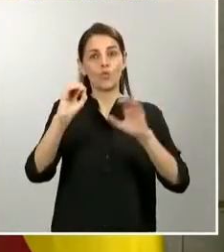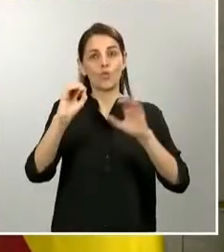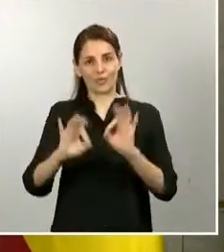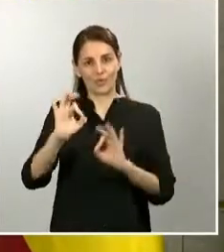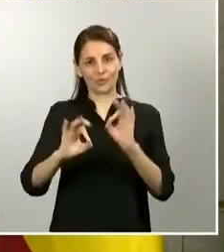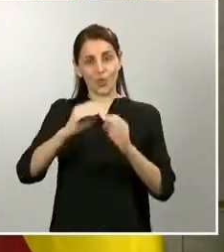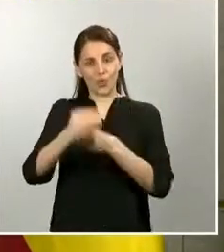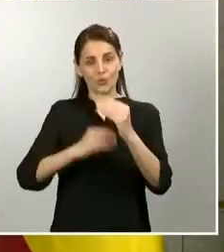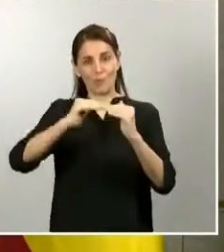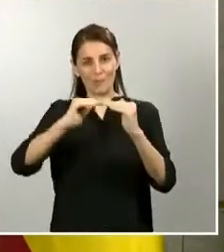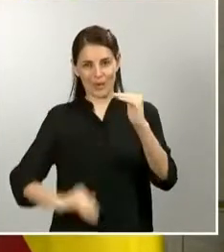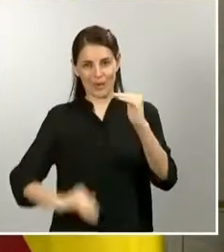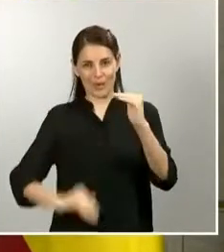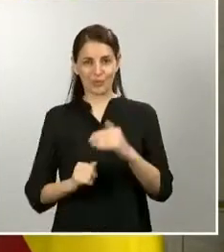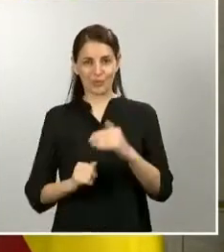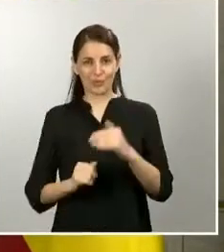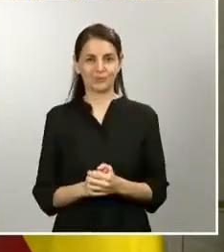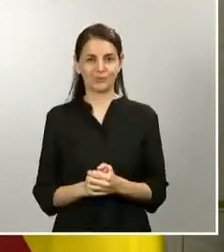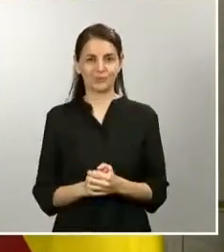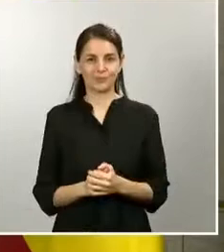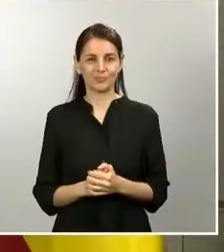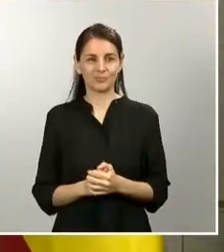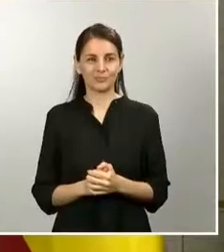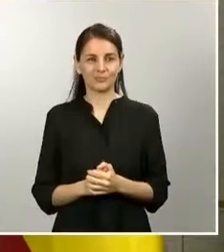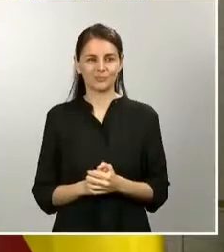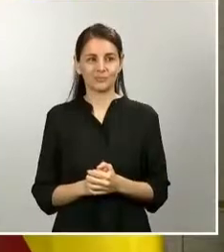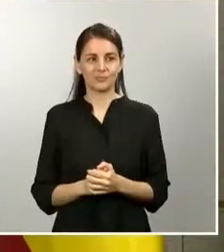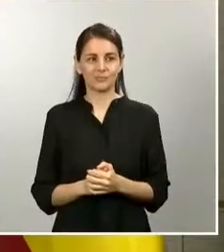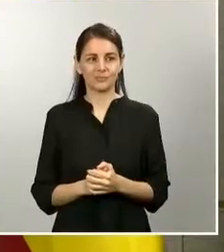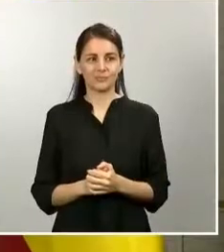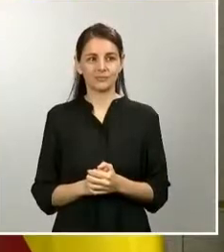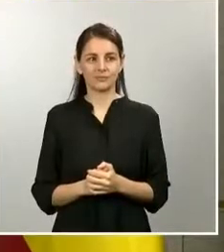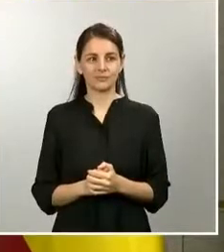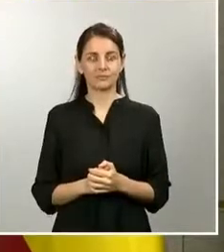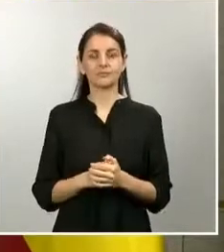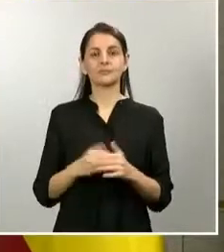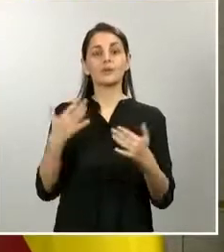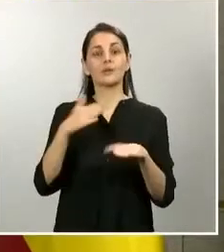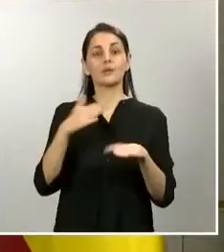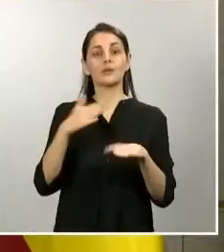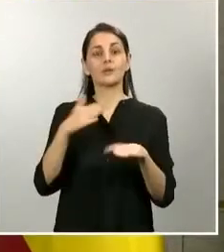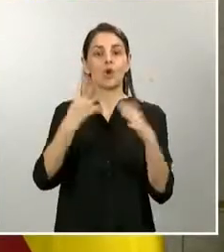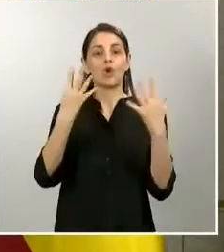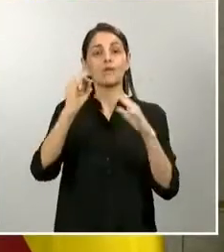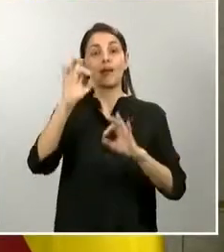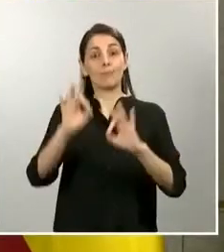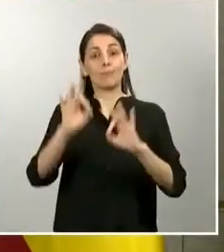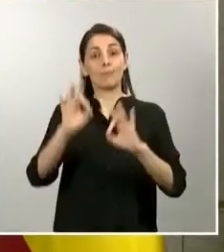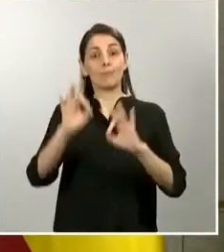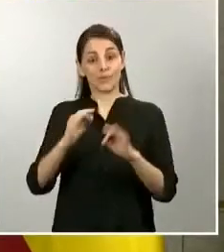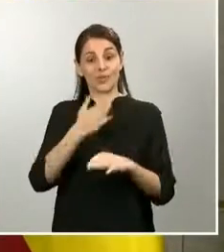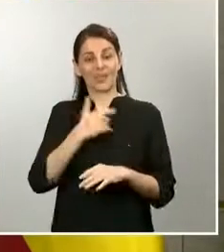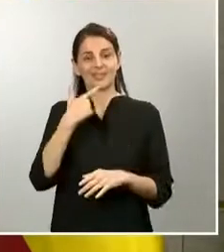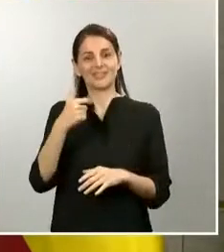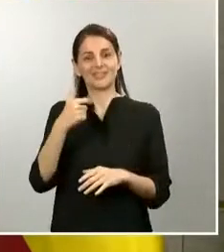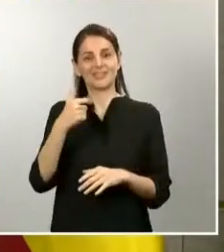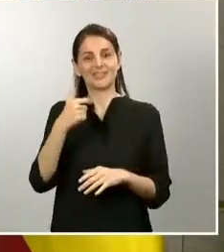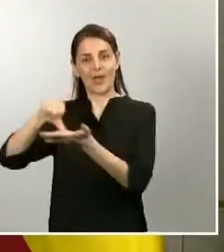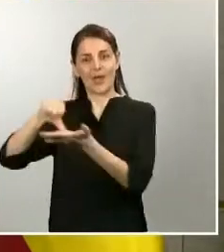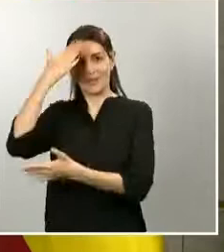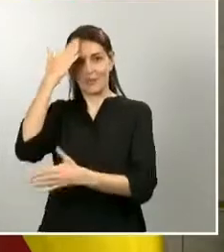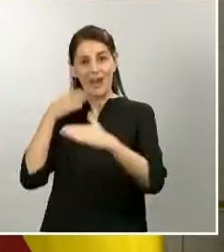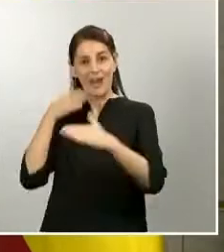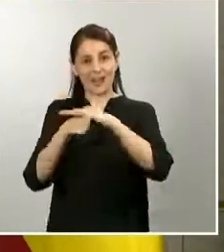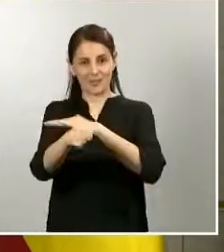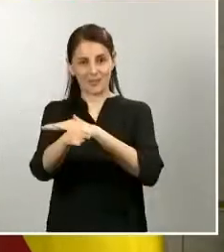a la red global, perdón, al 90% en los accesos a las principales ciudades. Y en la media de la red de autovías, en el fin de